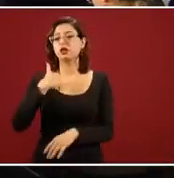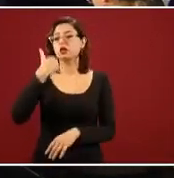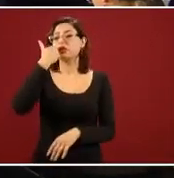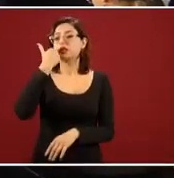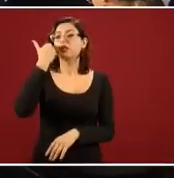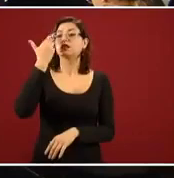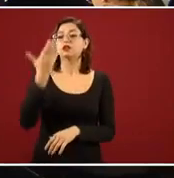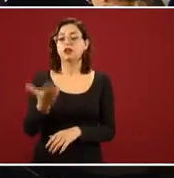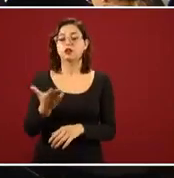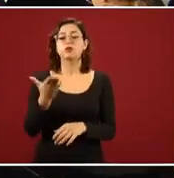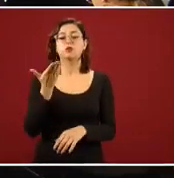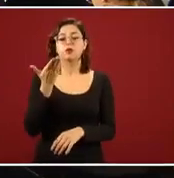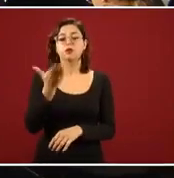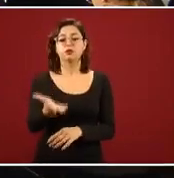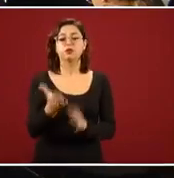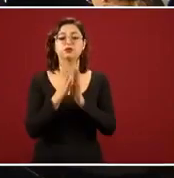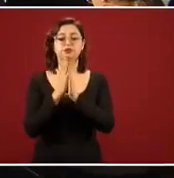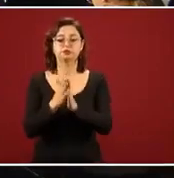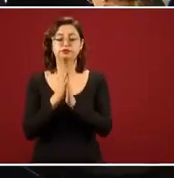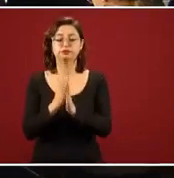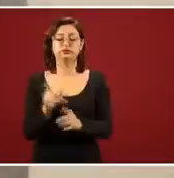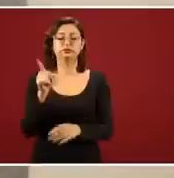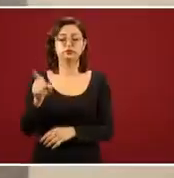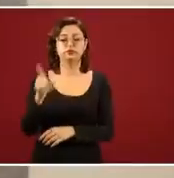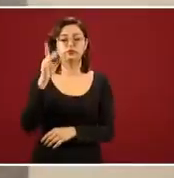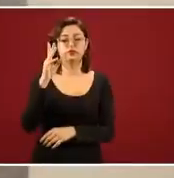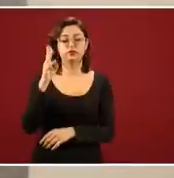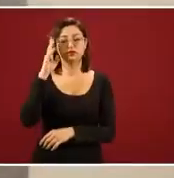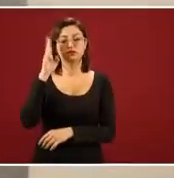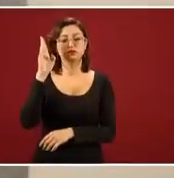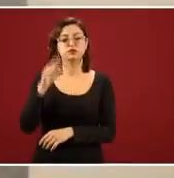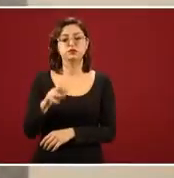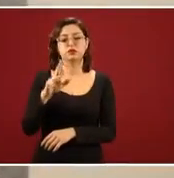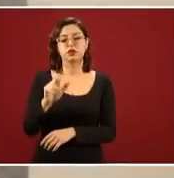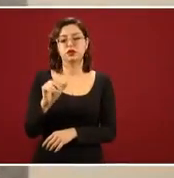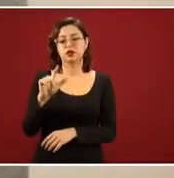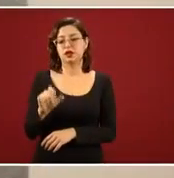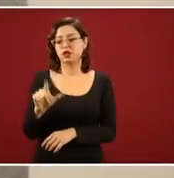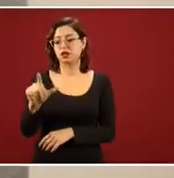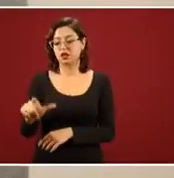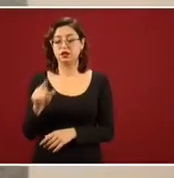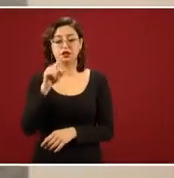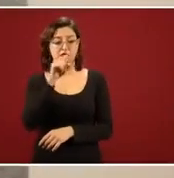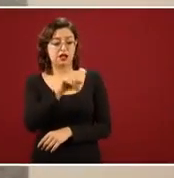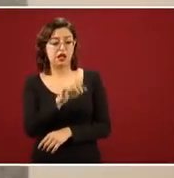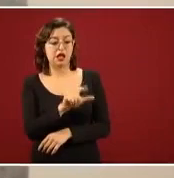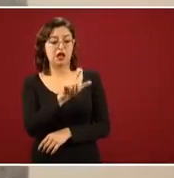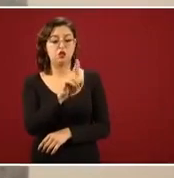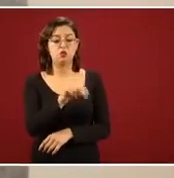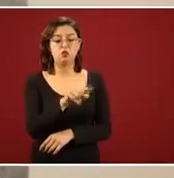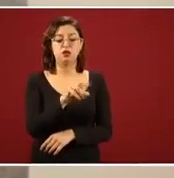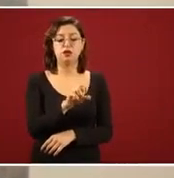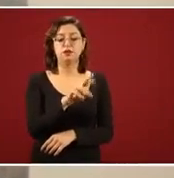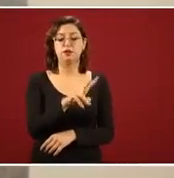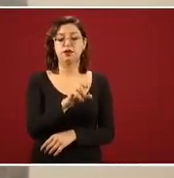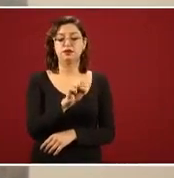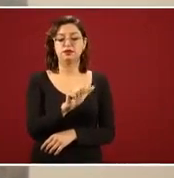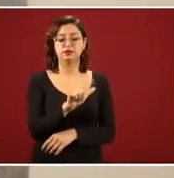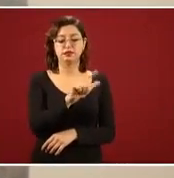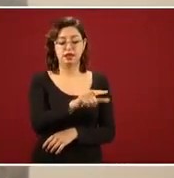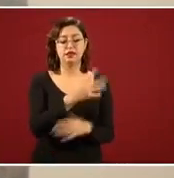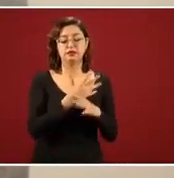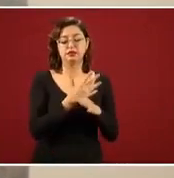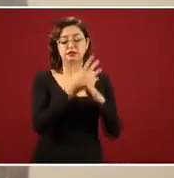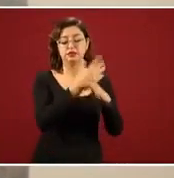extensa la información a la maestra Raquel Buenrostro que el artículo publicado por El Universal, donde se dice que la paciente Ana